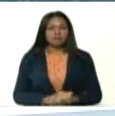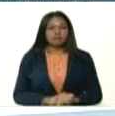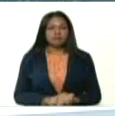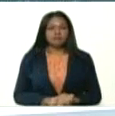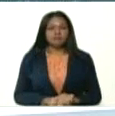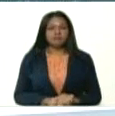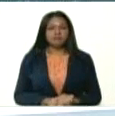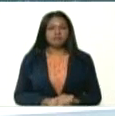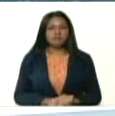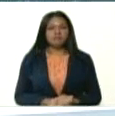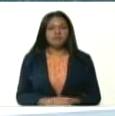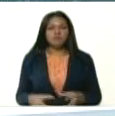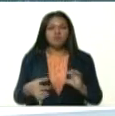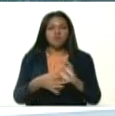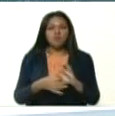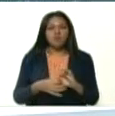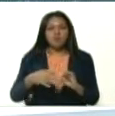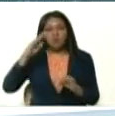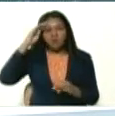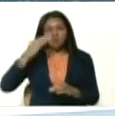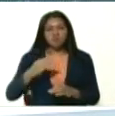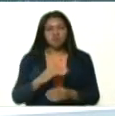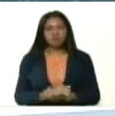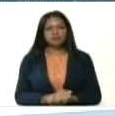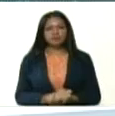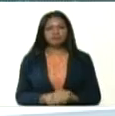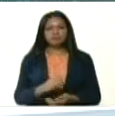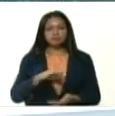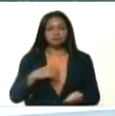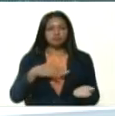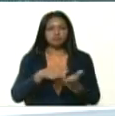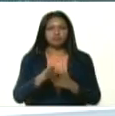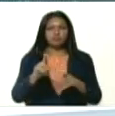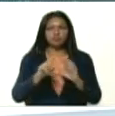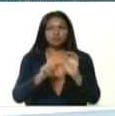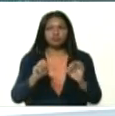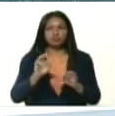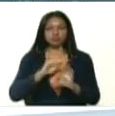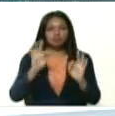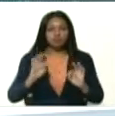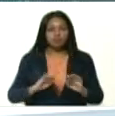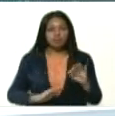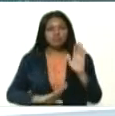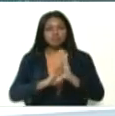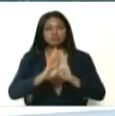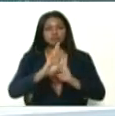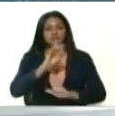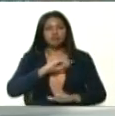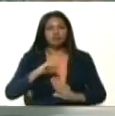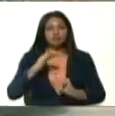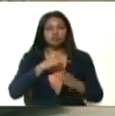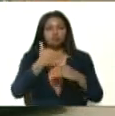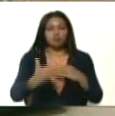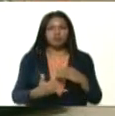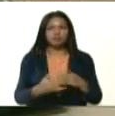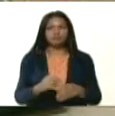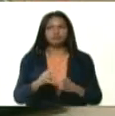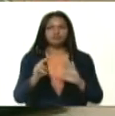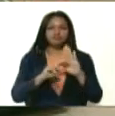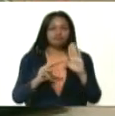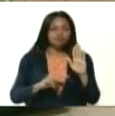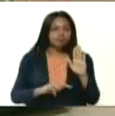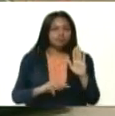y la unión cívico-militar está garantizando el buen desarrollo de estos planes y medidas